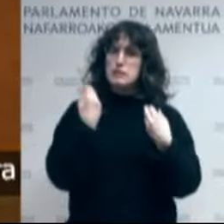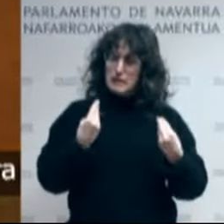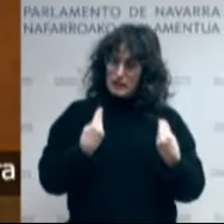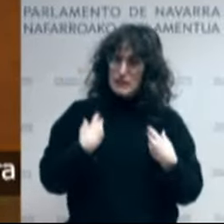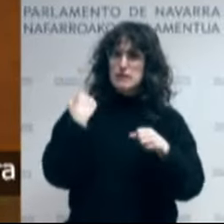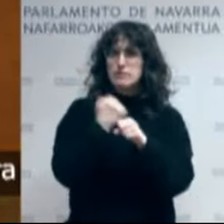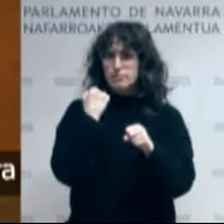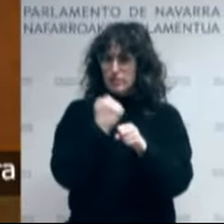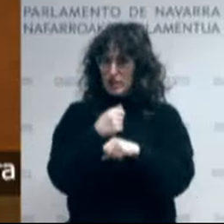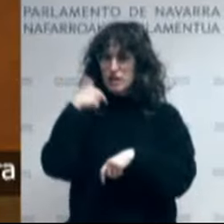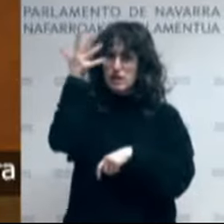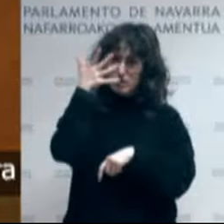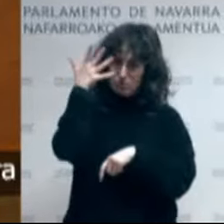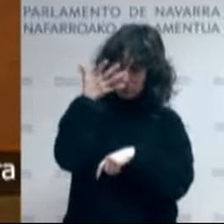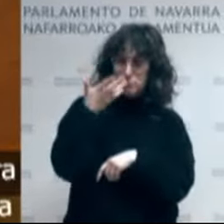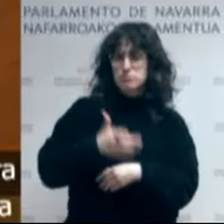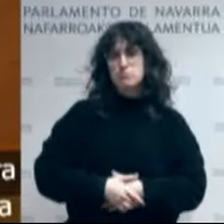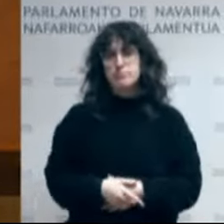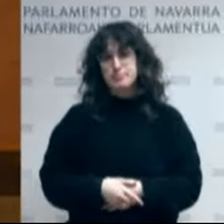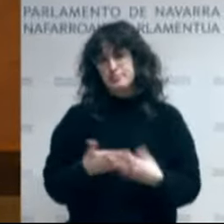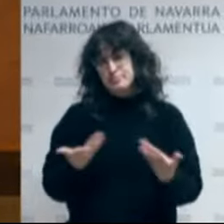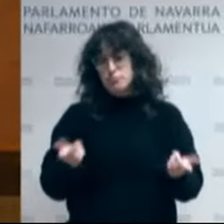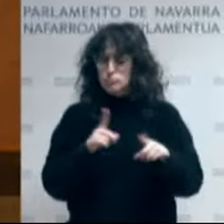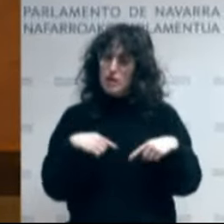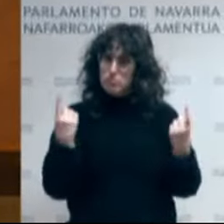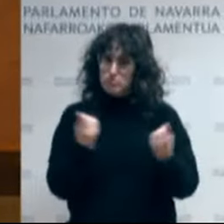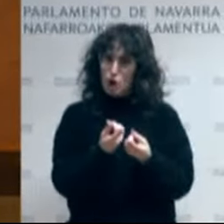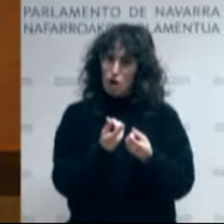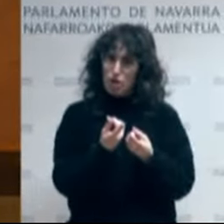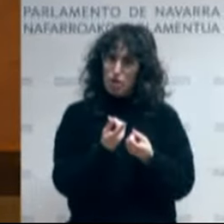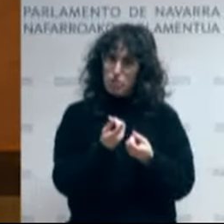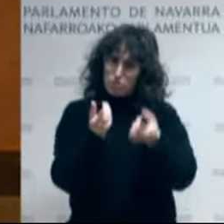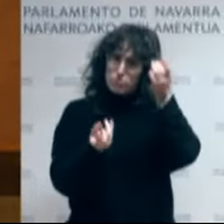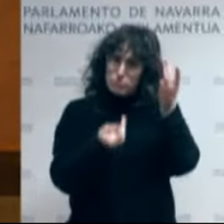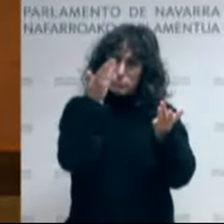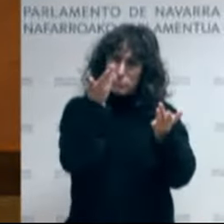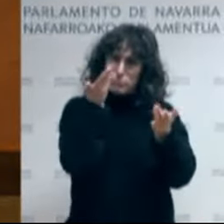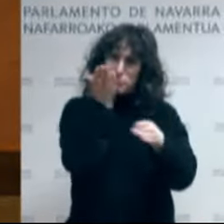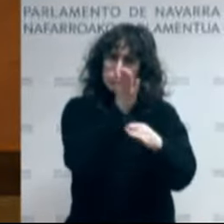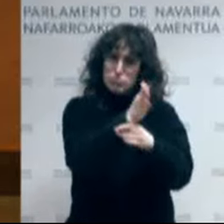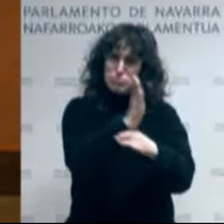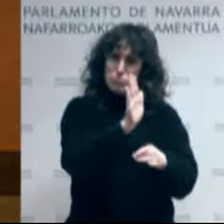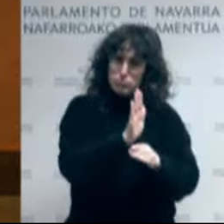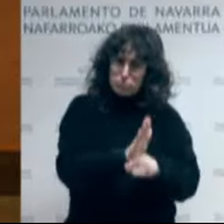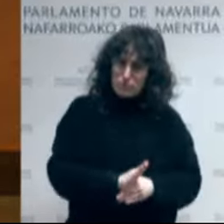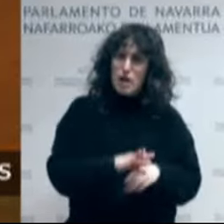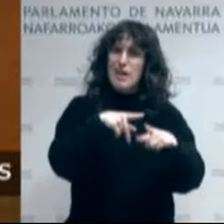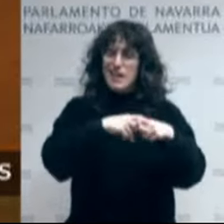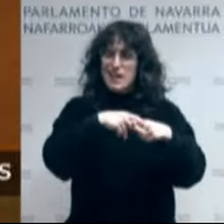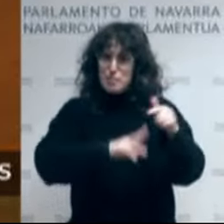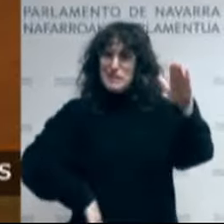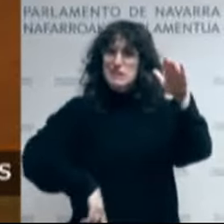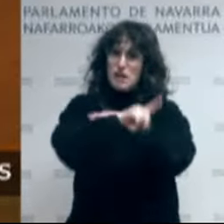ekarpenen bidez, tresnak ematen dizkiogu gobernuari politika publikoak ambizio